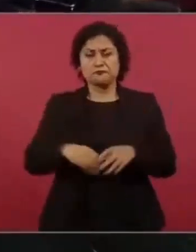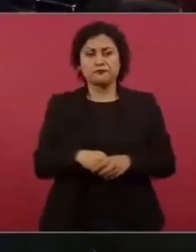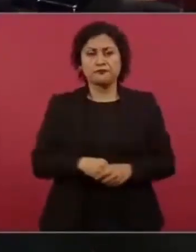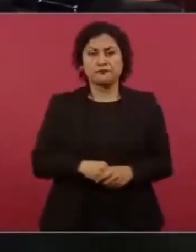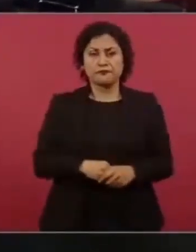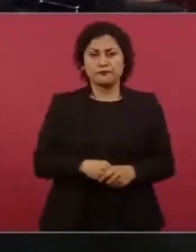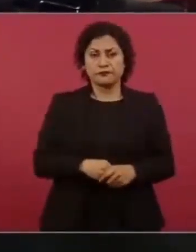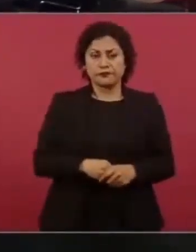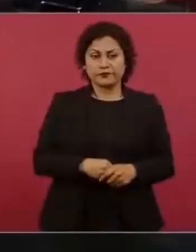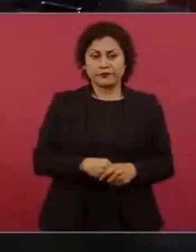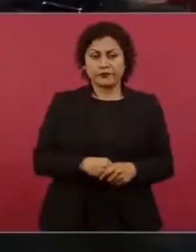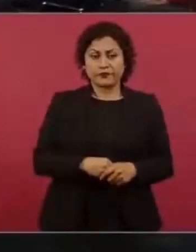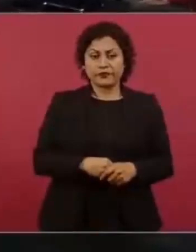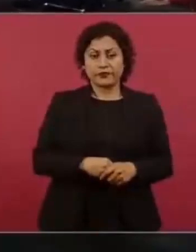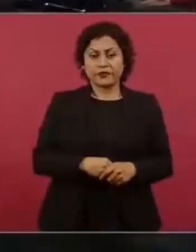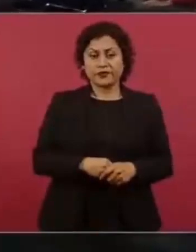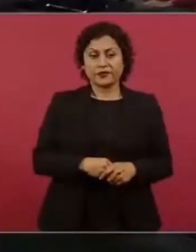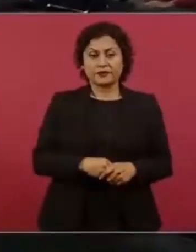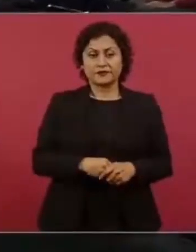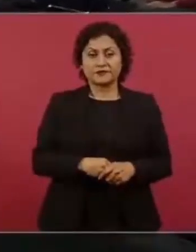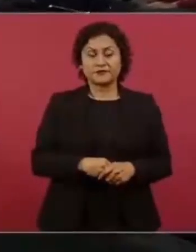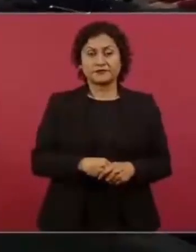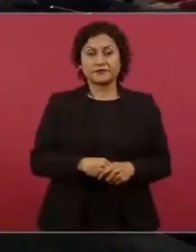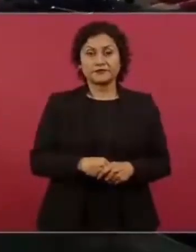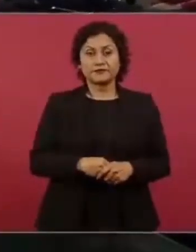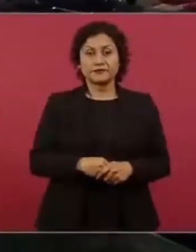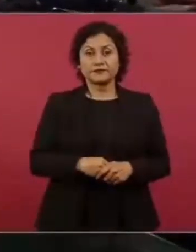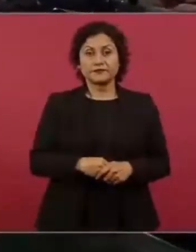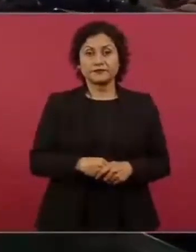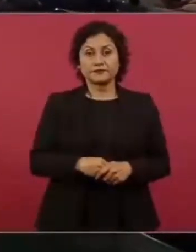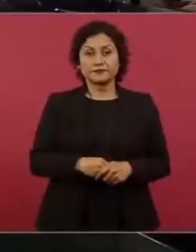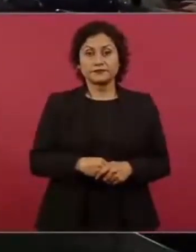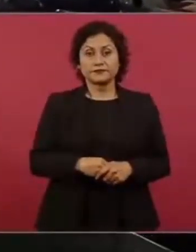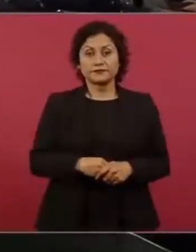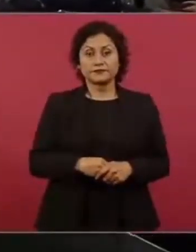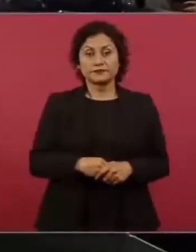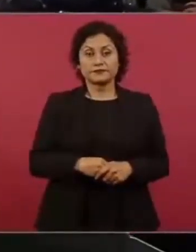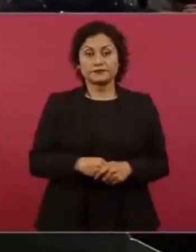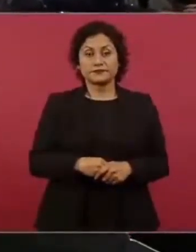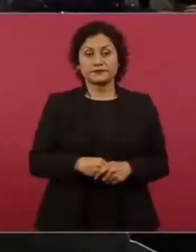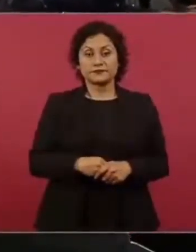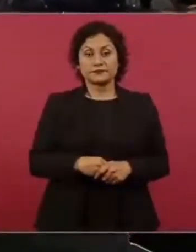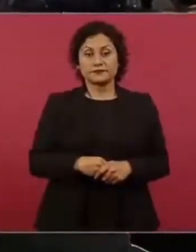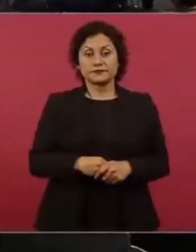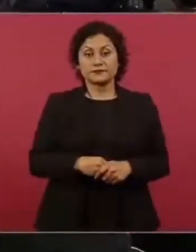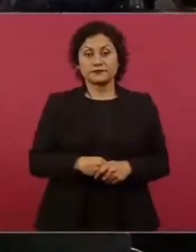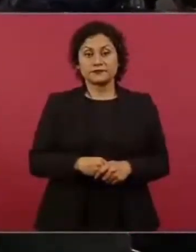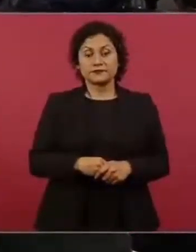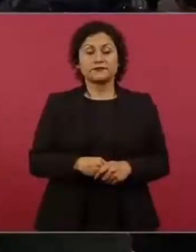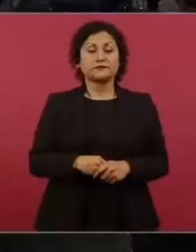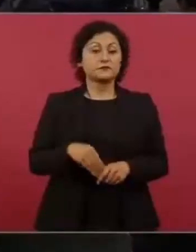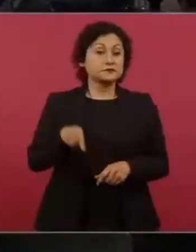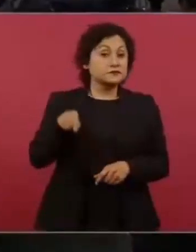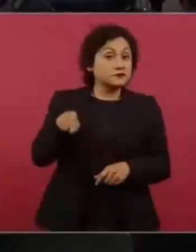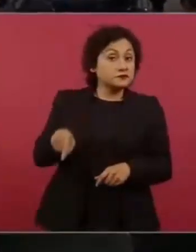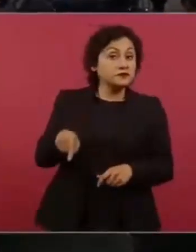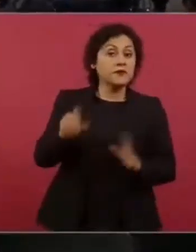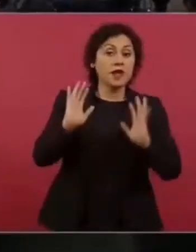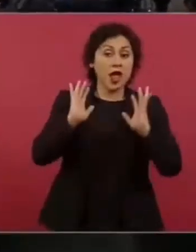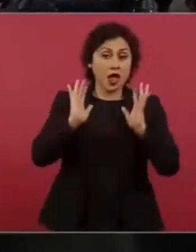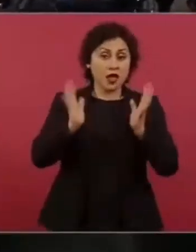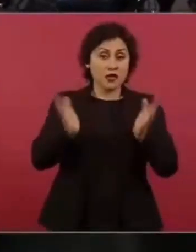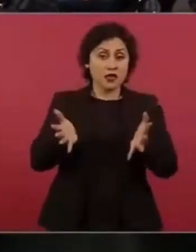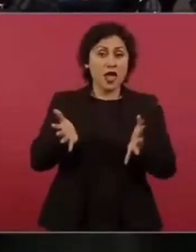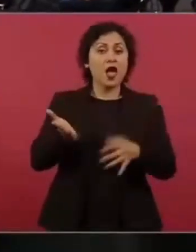que ya se han perforado pozos exploratorios,